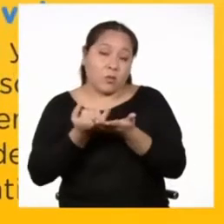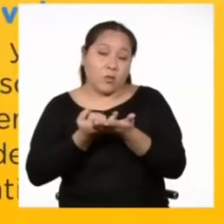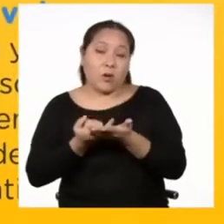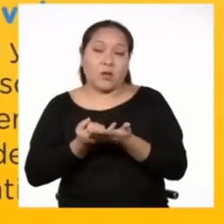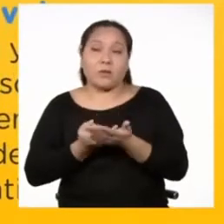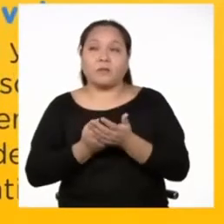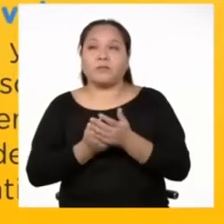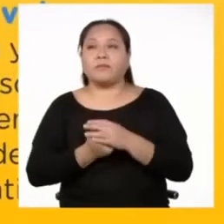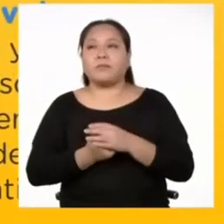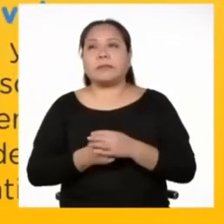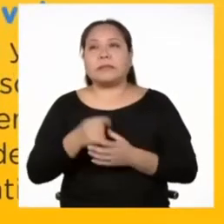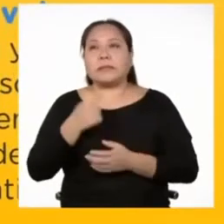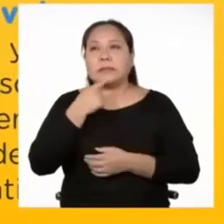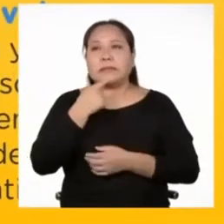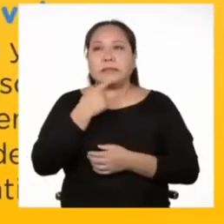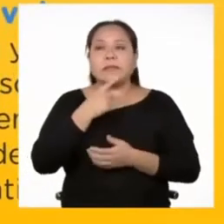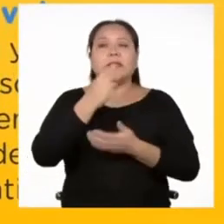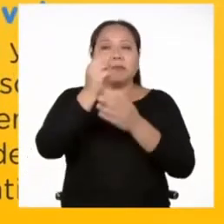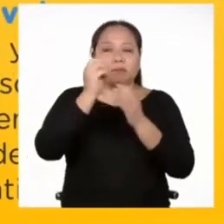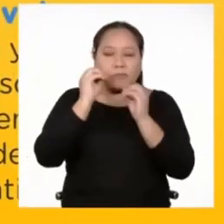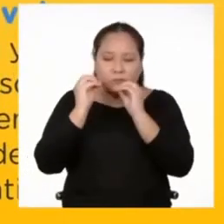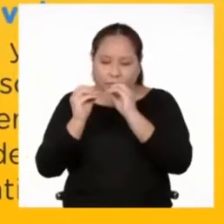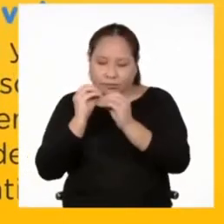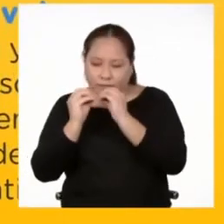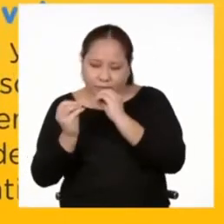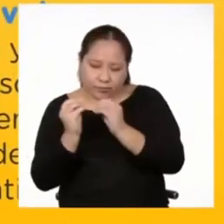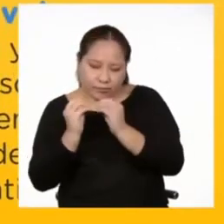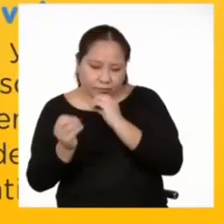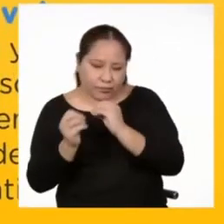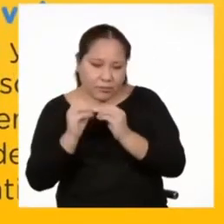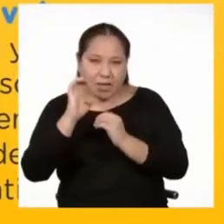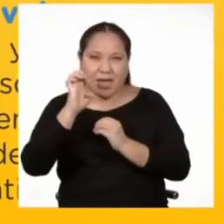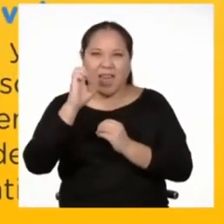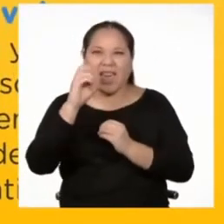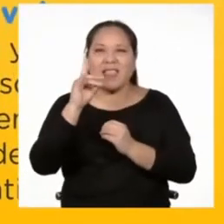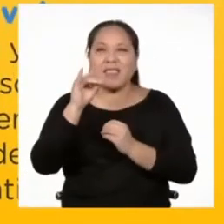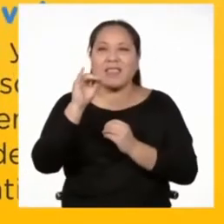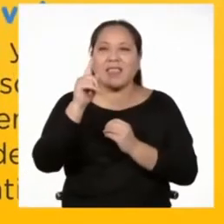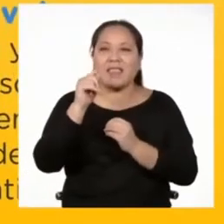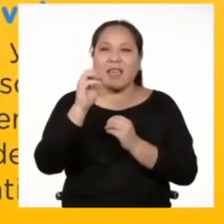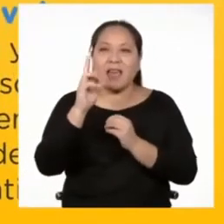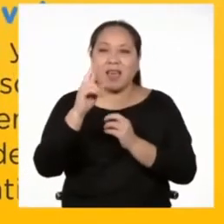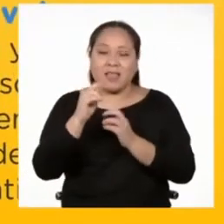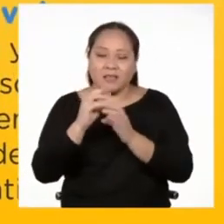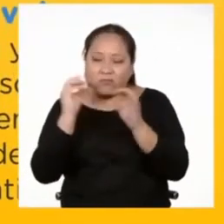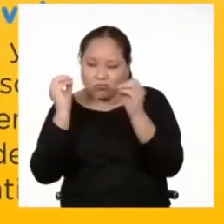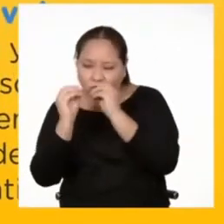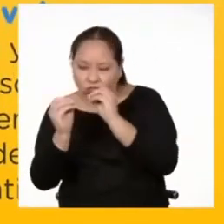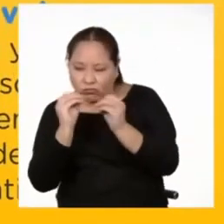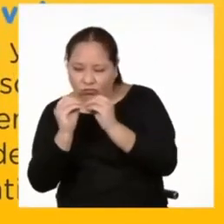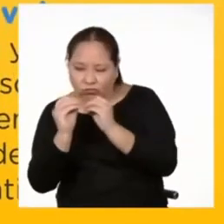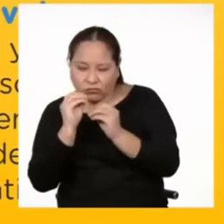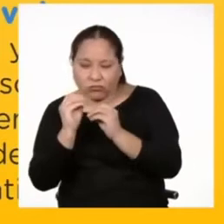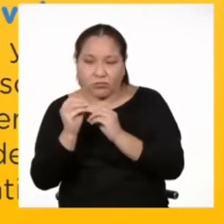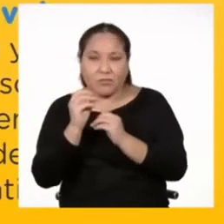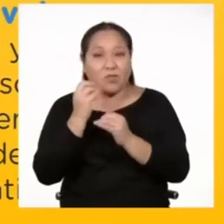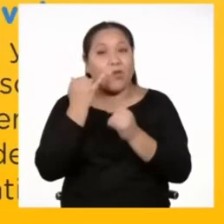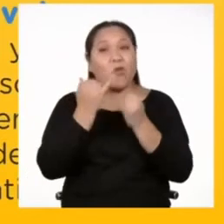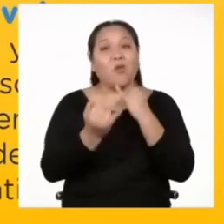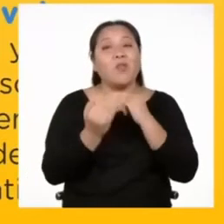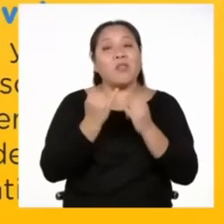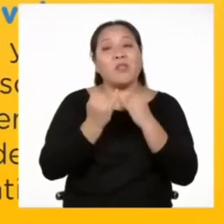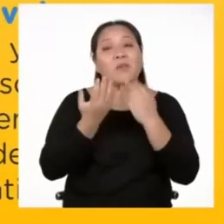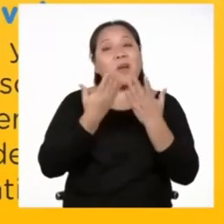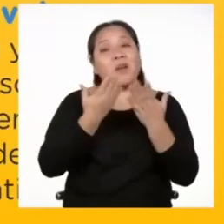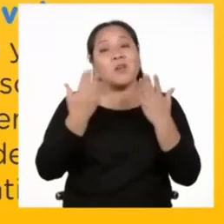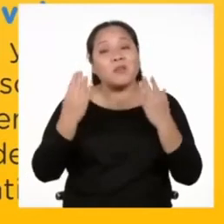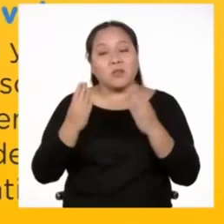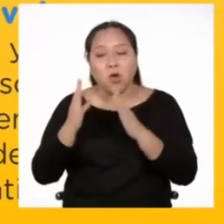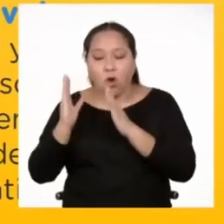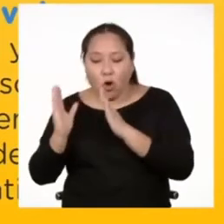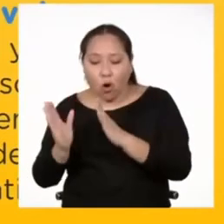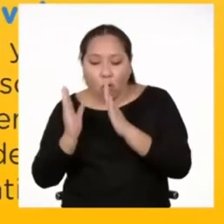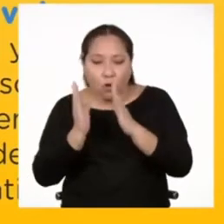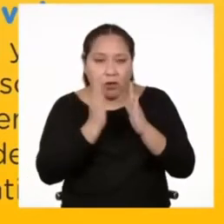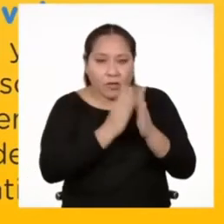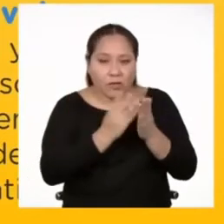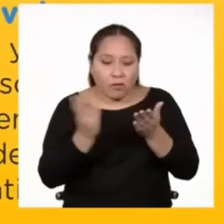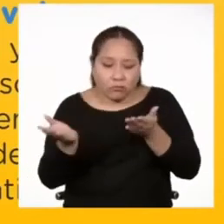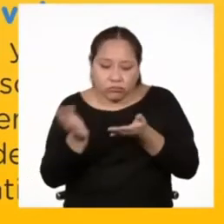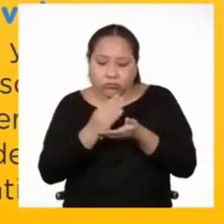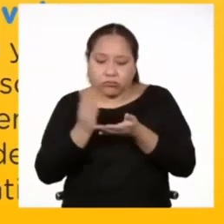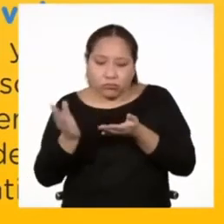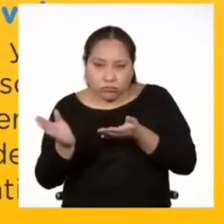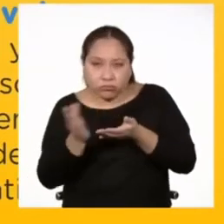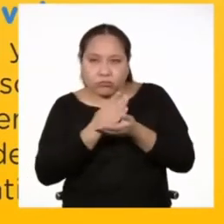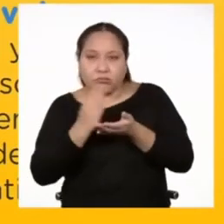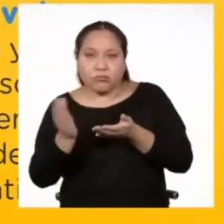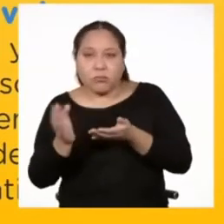Editamos nuestra historieta. Aquí es momento de ultimar los detalles. Puedes ordenar las páginas que tienes en el